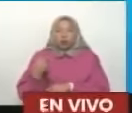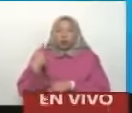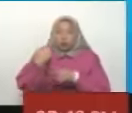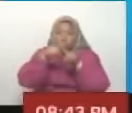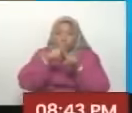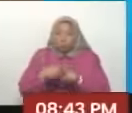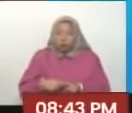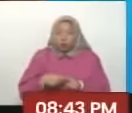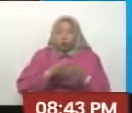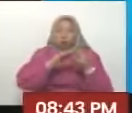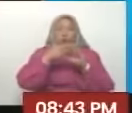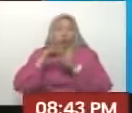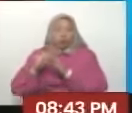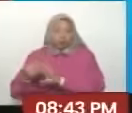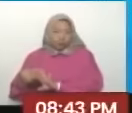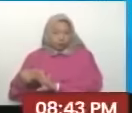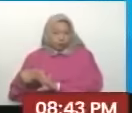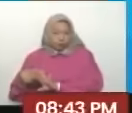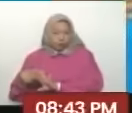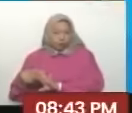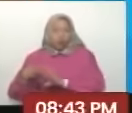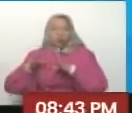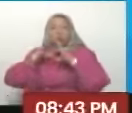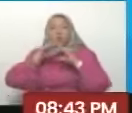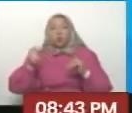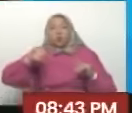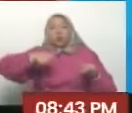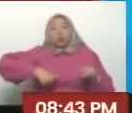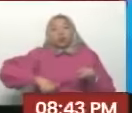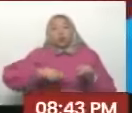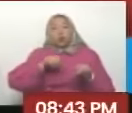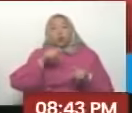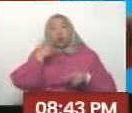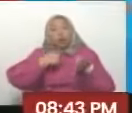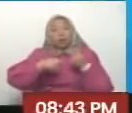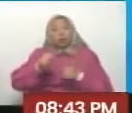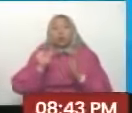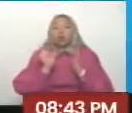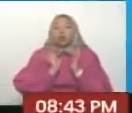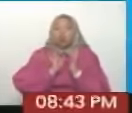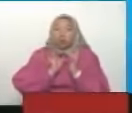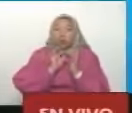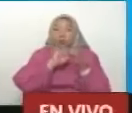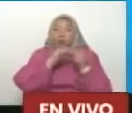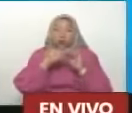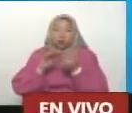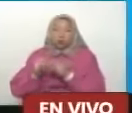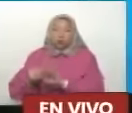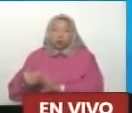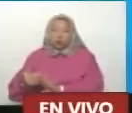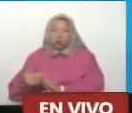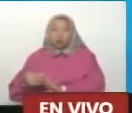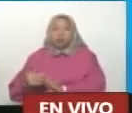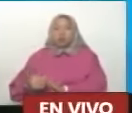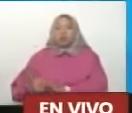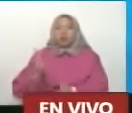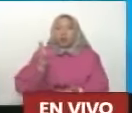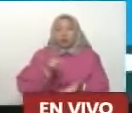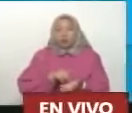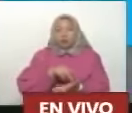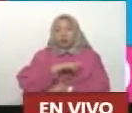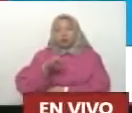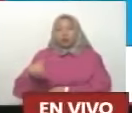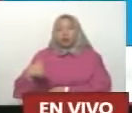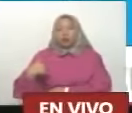entrega recursos a los consejos comunales. Durante todo ese tiempo se han entregado recursos directamente a los consejos comunales. Y así como lo decía Héctor ahorita,